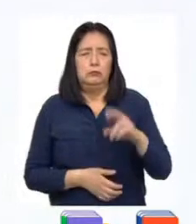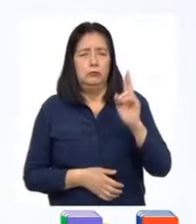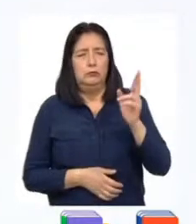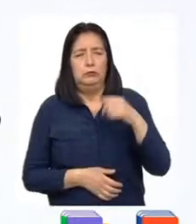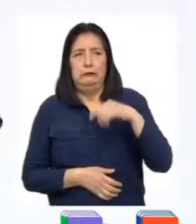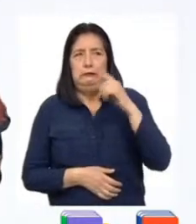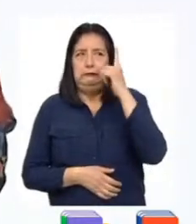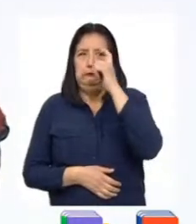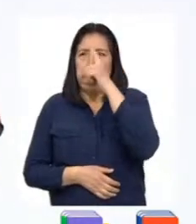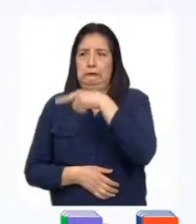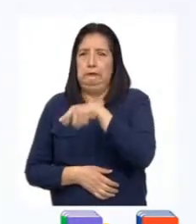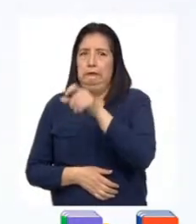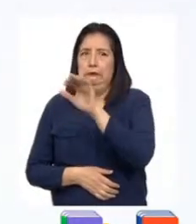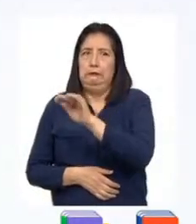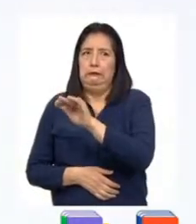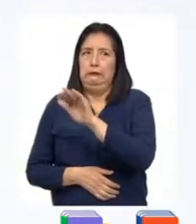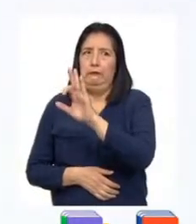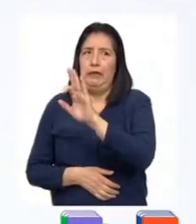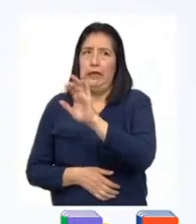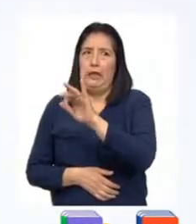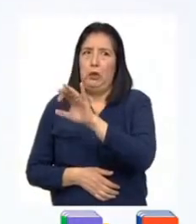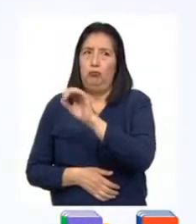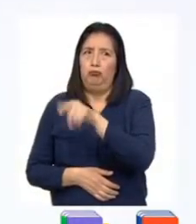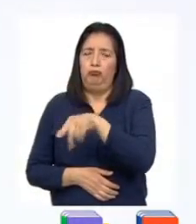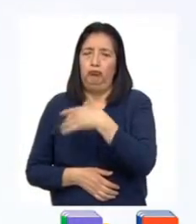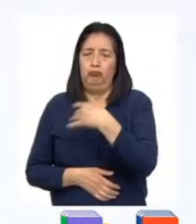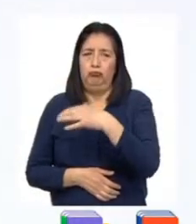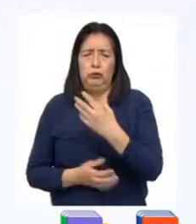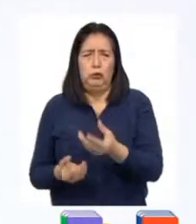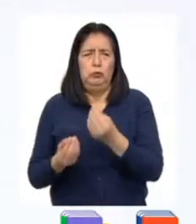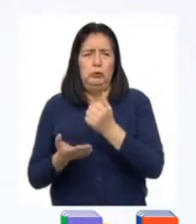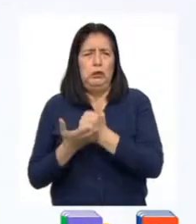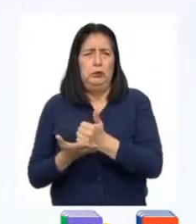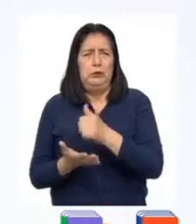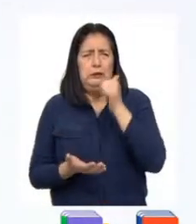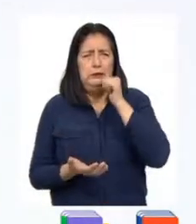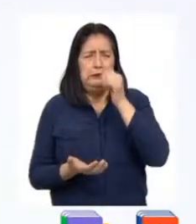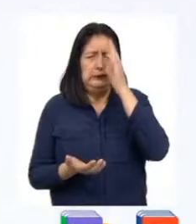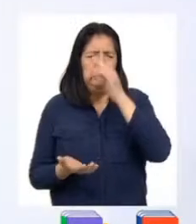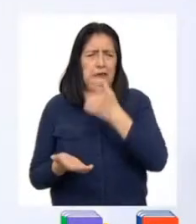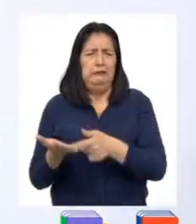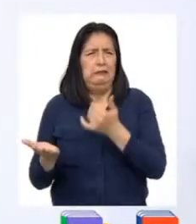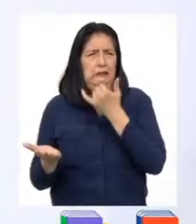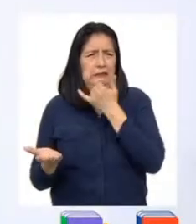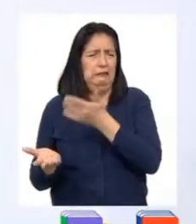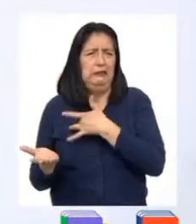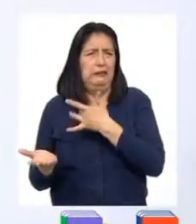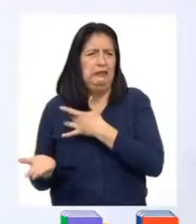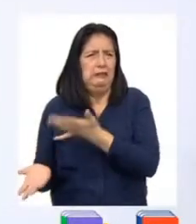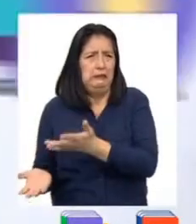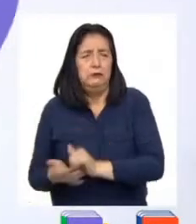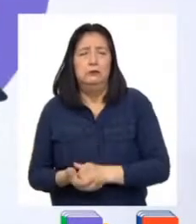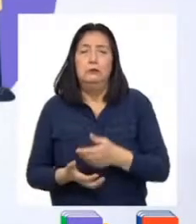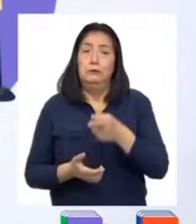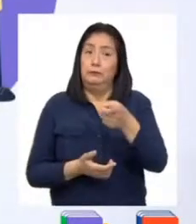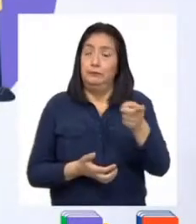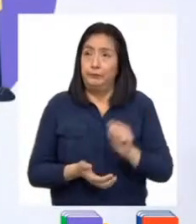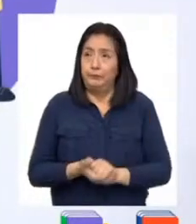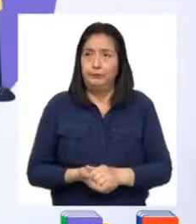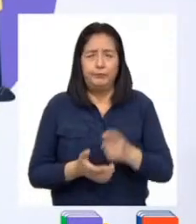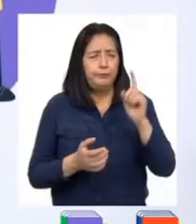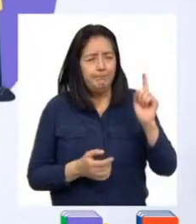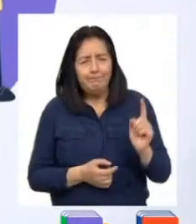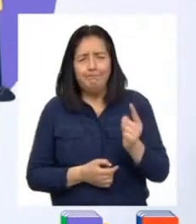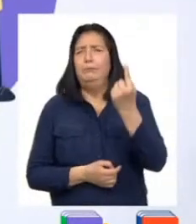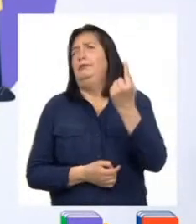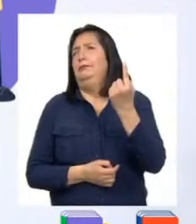difícil lo que tuvo que enfrentar Franco. ¿Cómo se puede ayudar a las niñas y niños que pasan por esto? En estos casos, lo primero